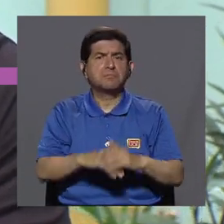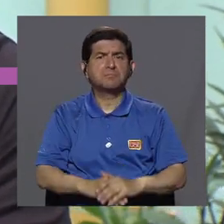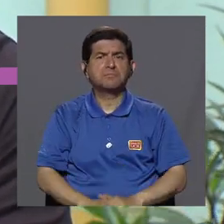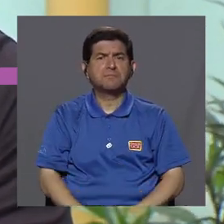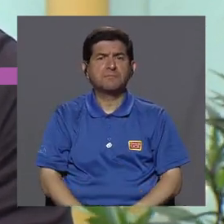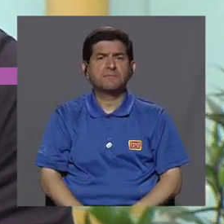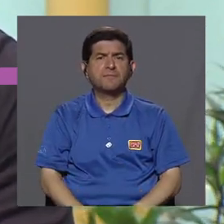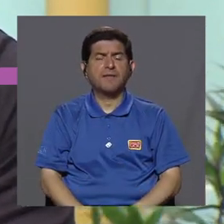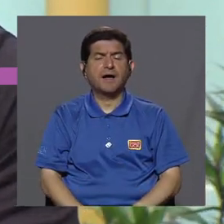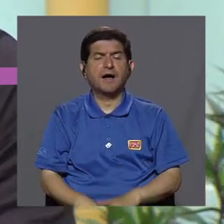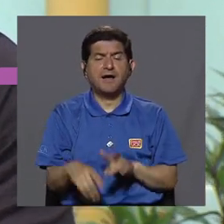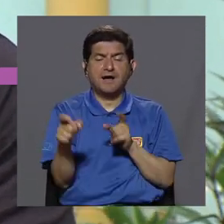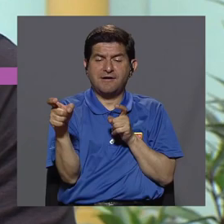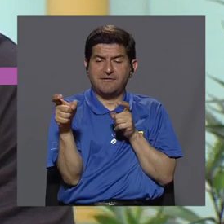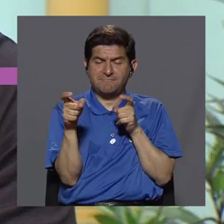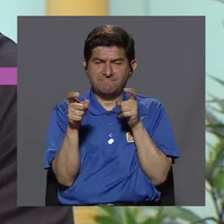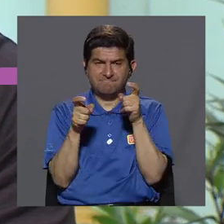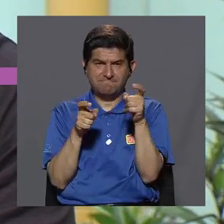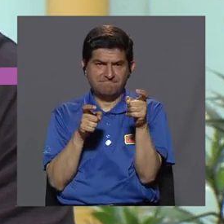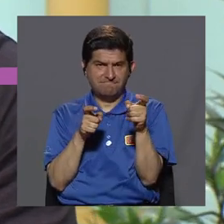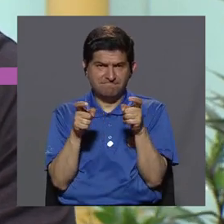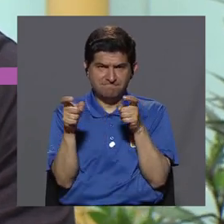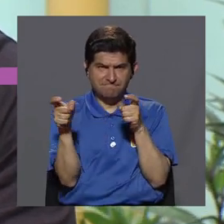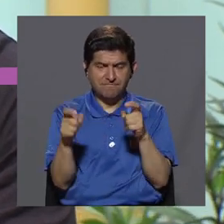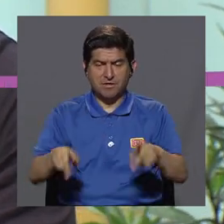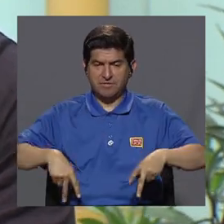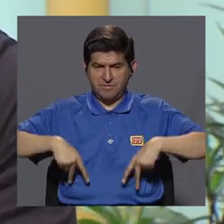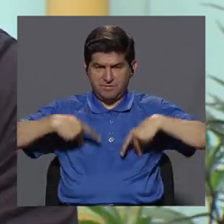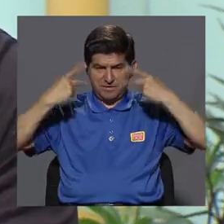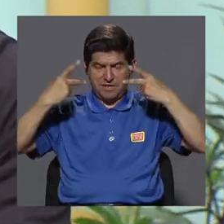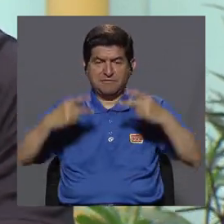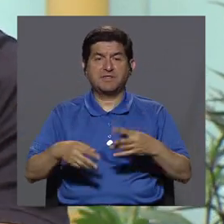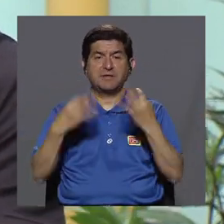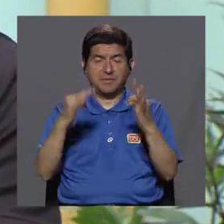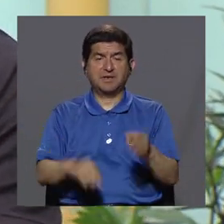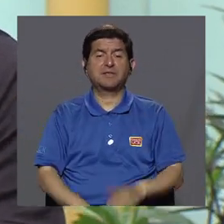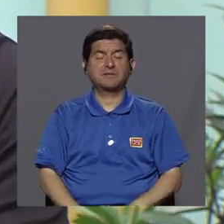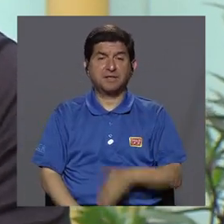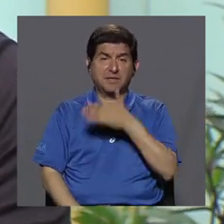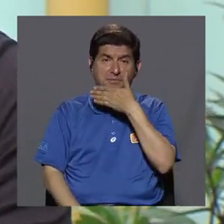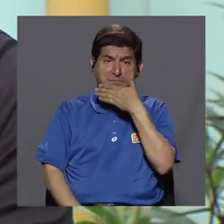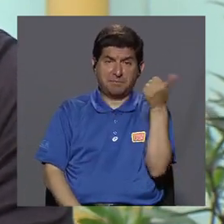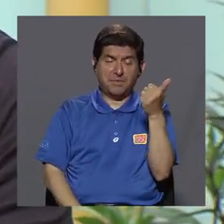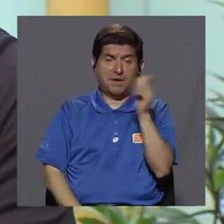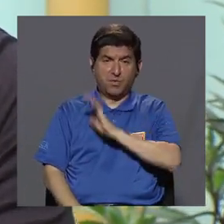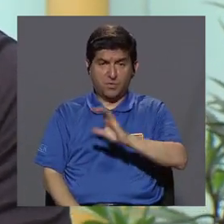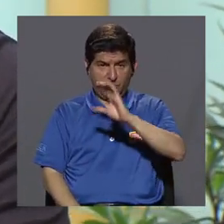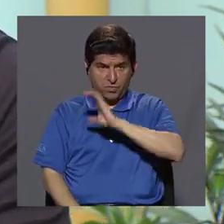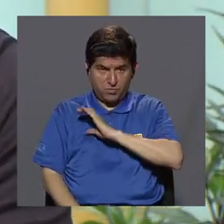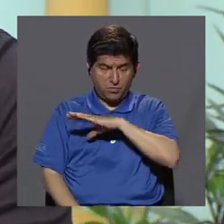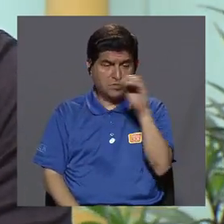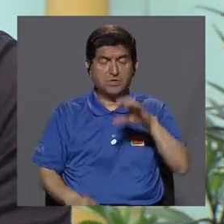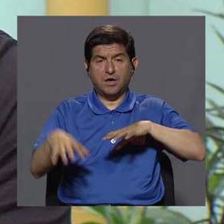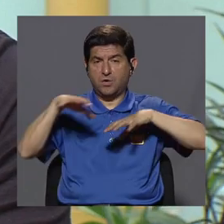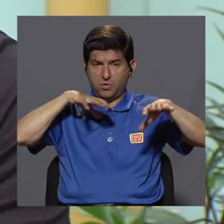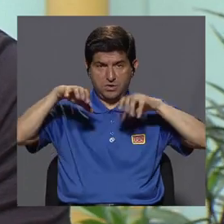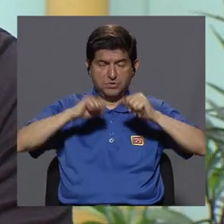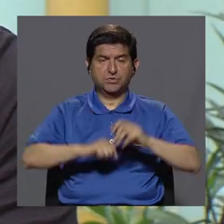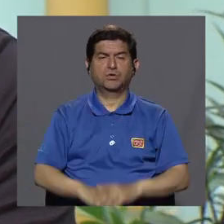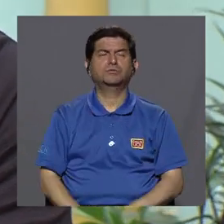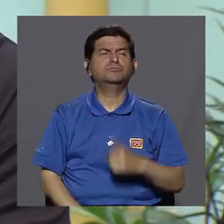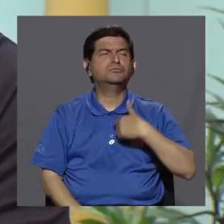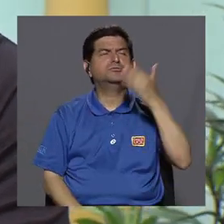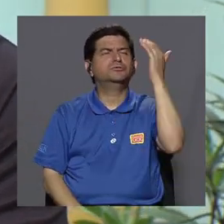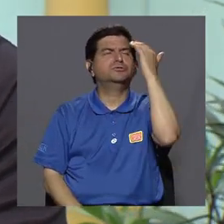tomar control de, digamos, de nuestra vida para mejorar ciertos comportamientos o ciertas acciones.